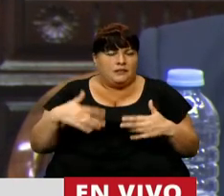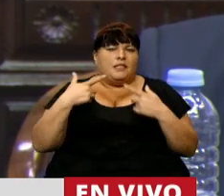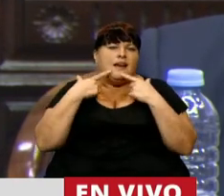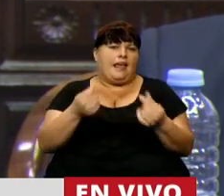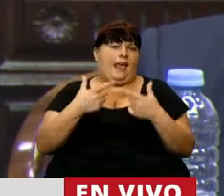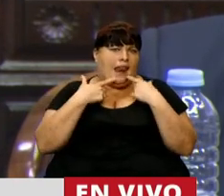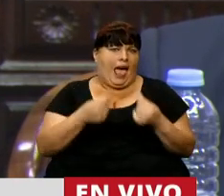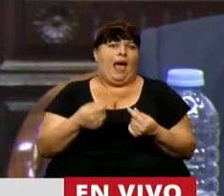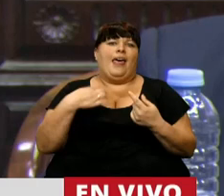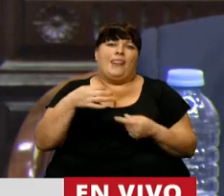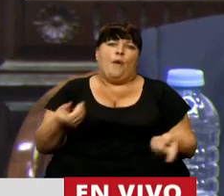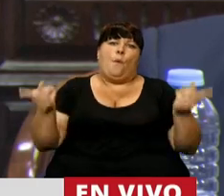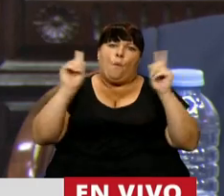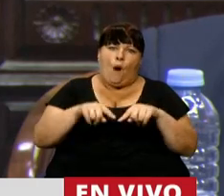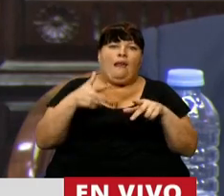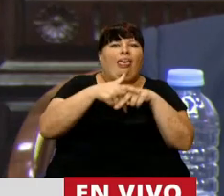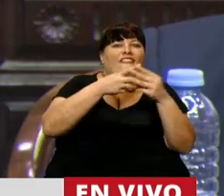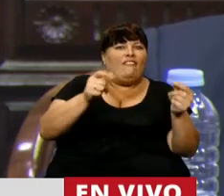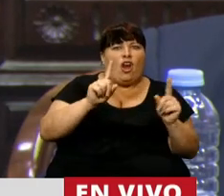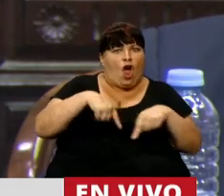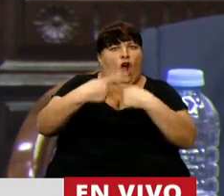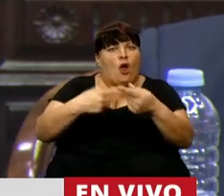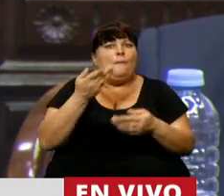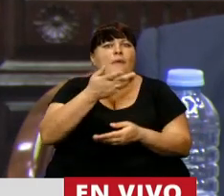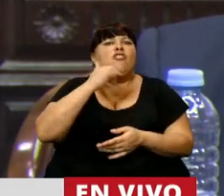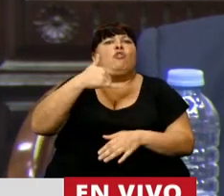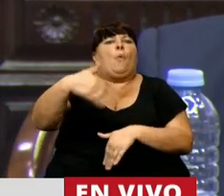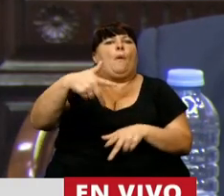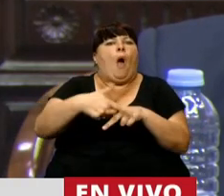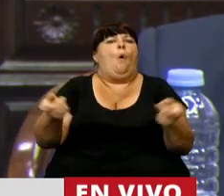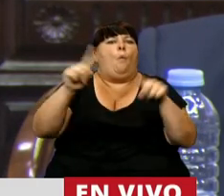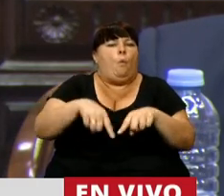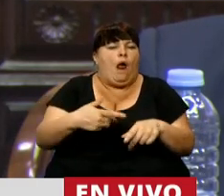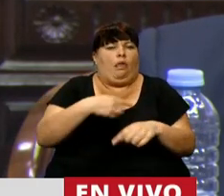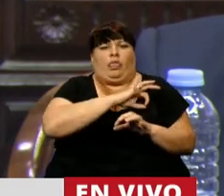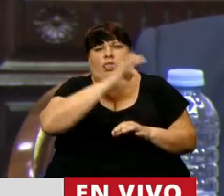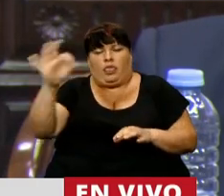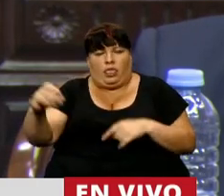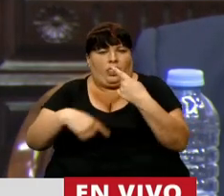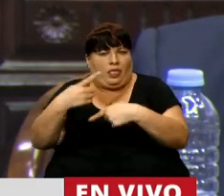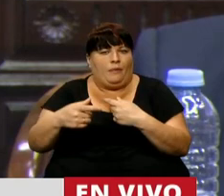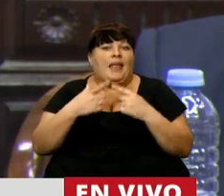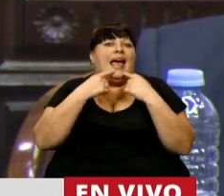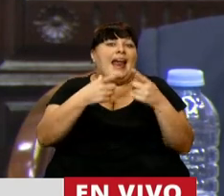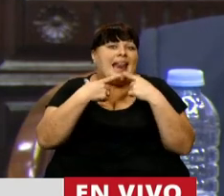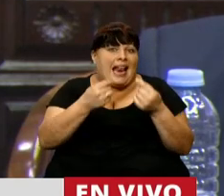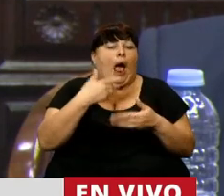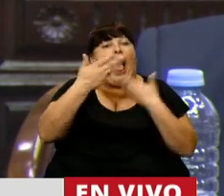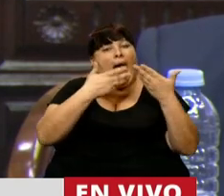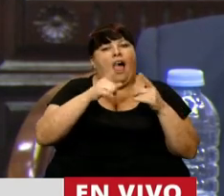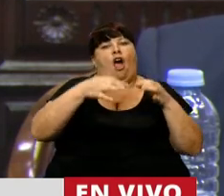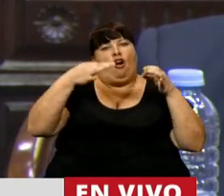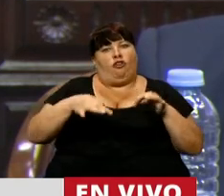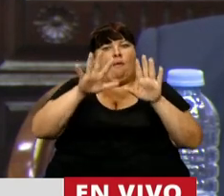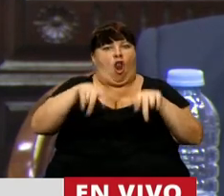reclamos de que se reiniciara el cuarto intermedio comprometido, los reclamos verbales pasaron a ser reclamos